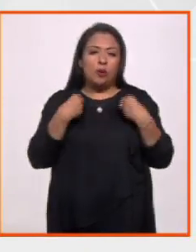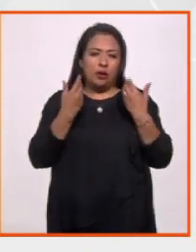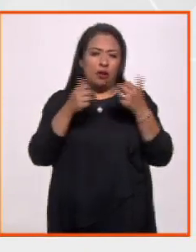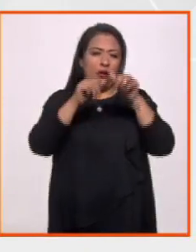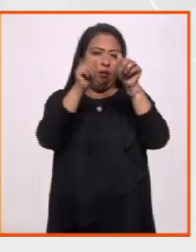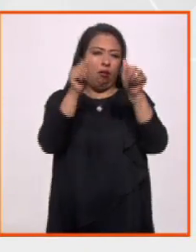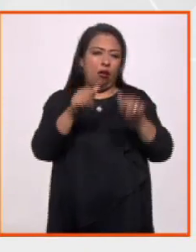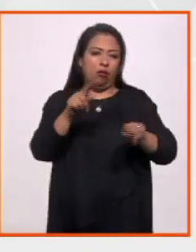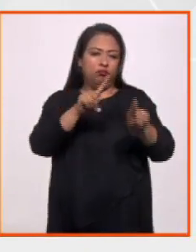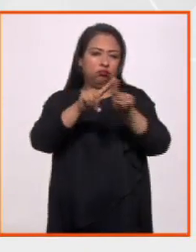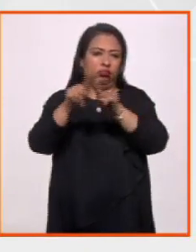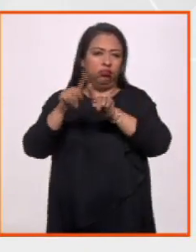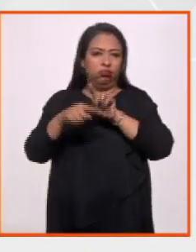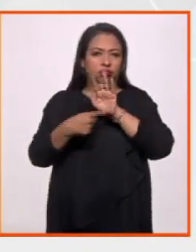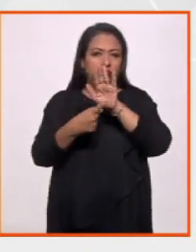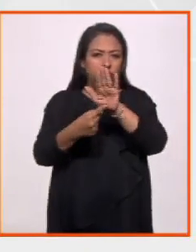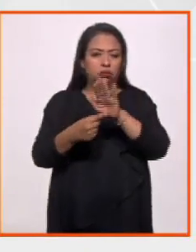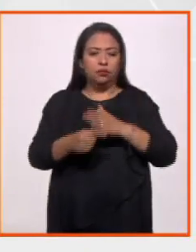su obra.